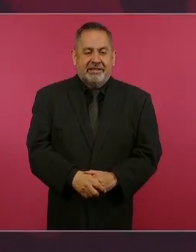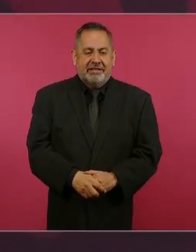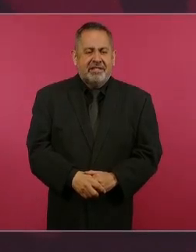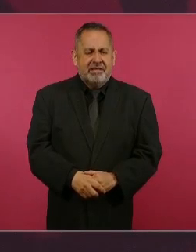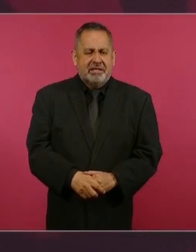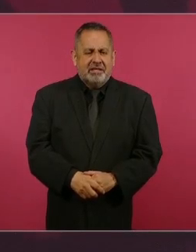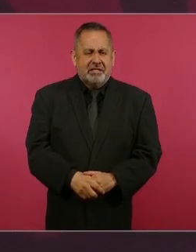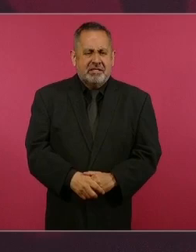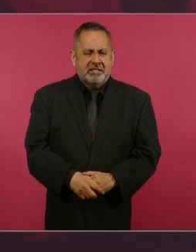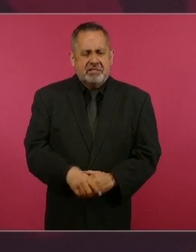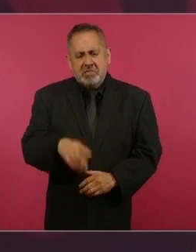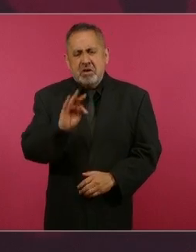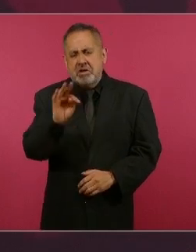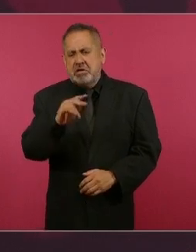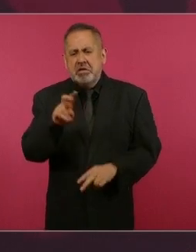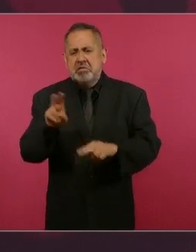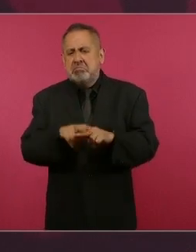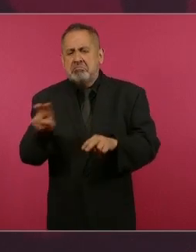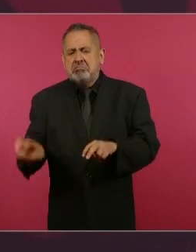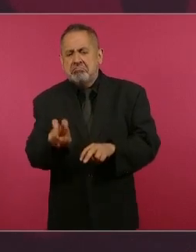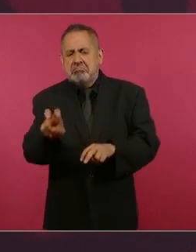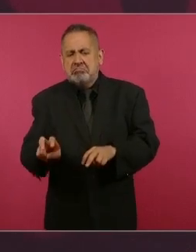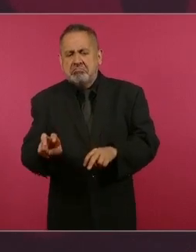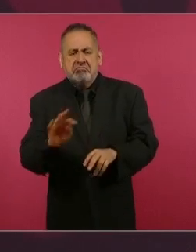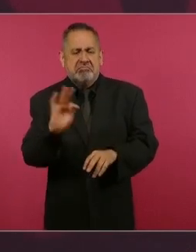No, pero a lo mejor les corresponde.